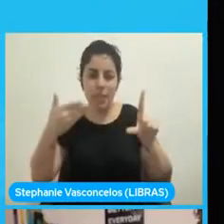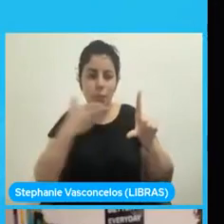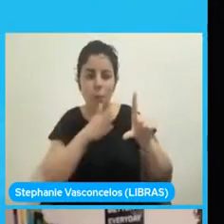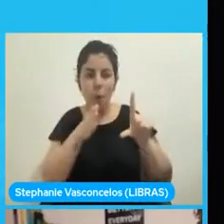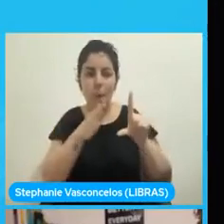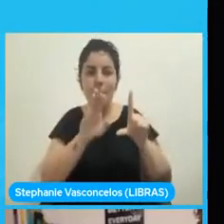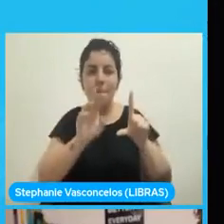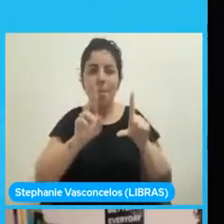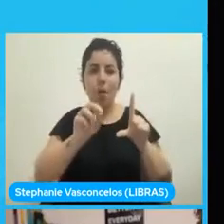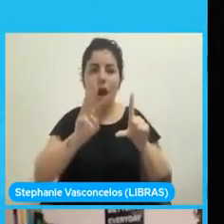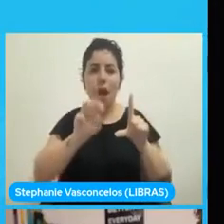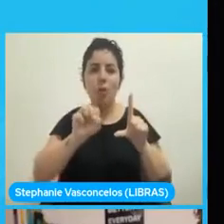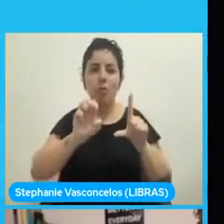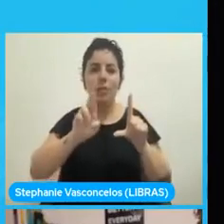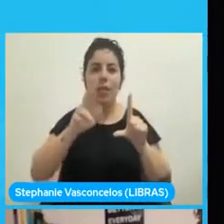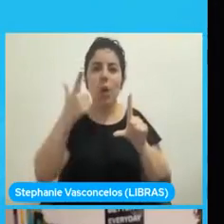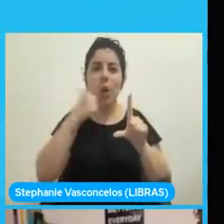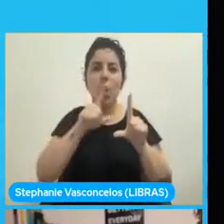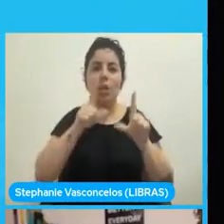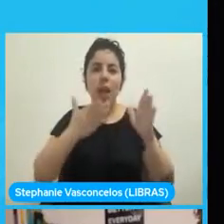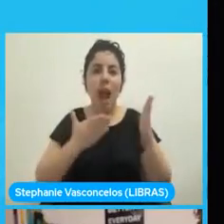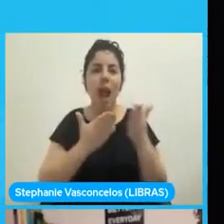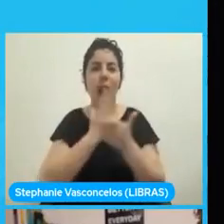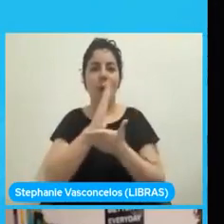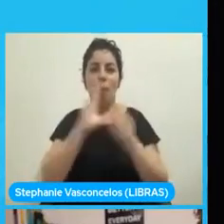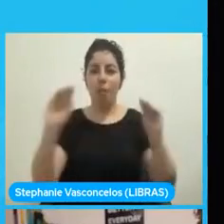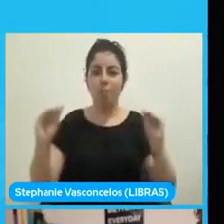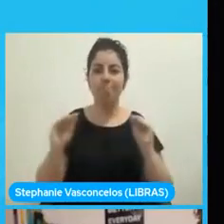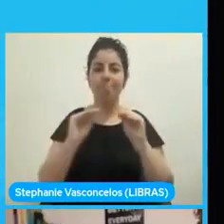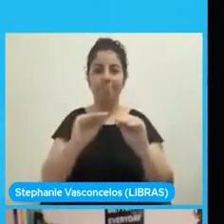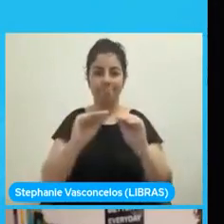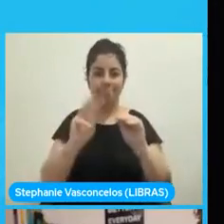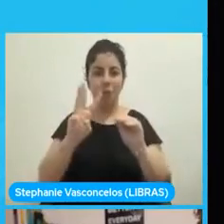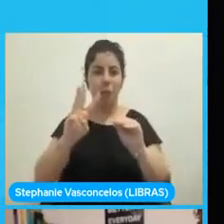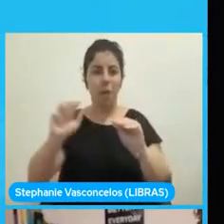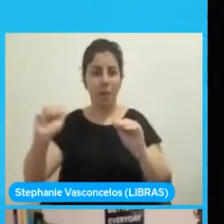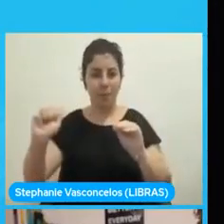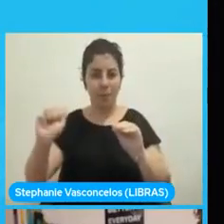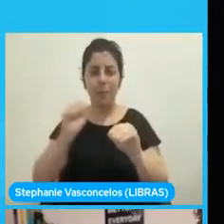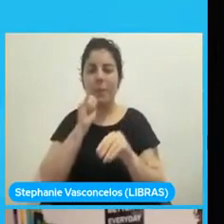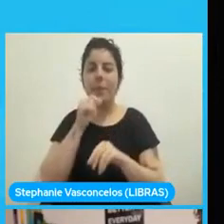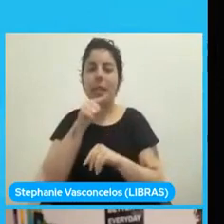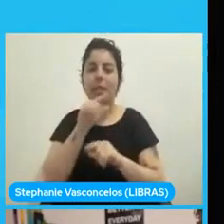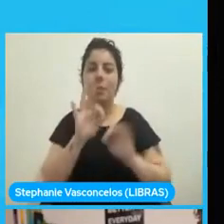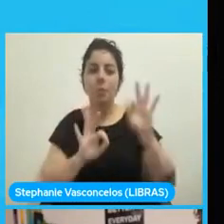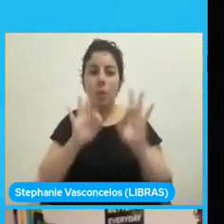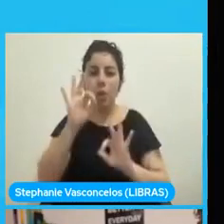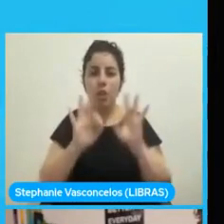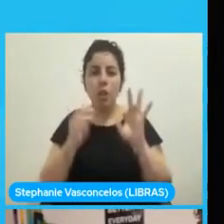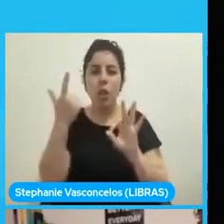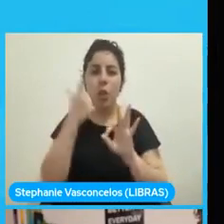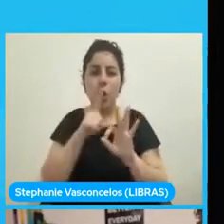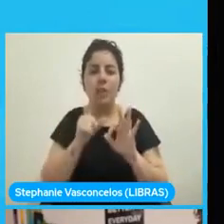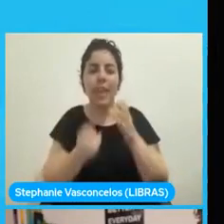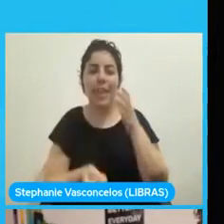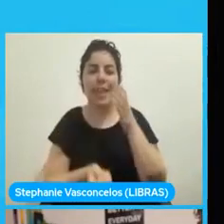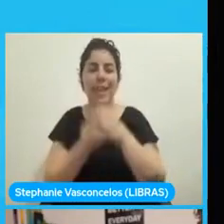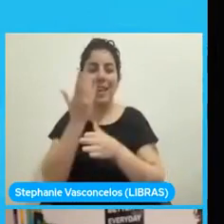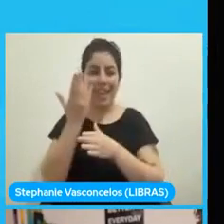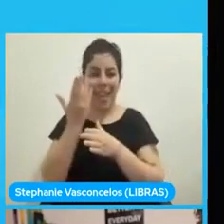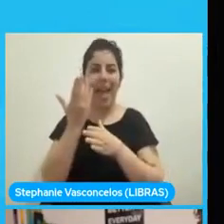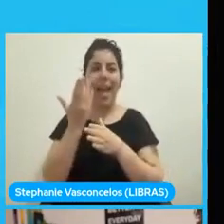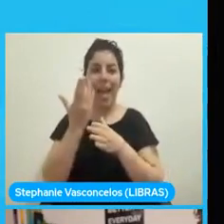WebAssembly. En este momento, este proyecto solamente permite crear proyectos con